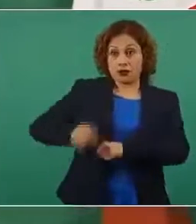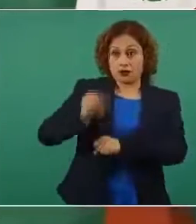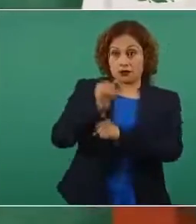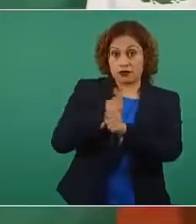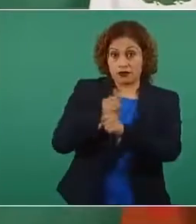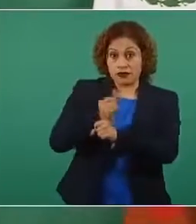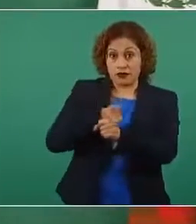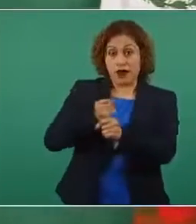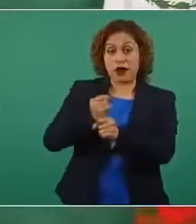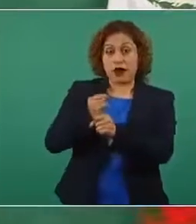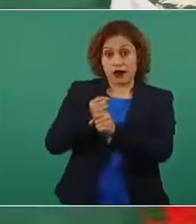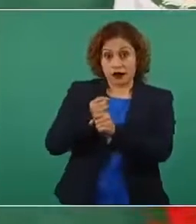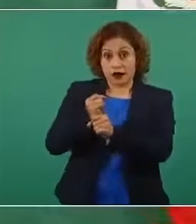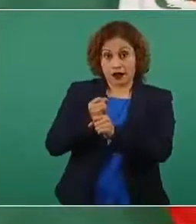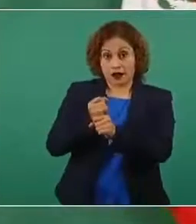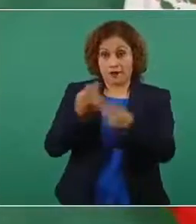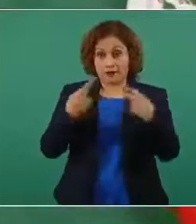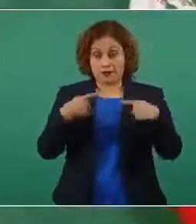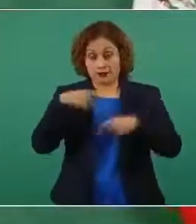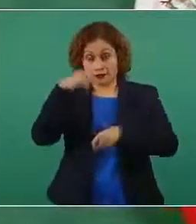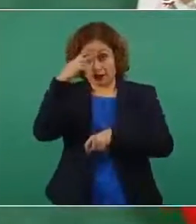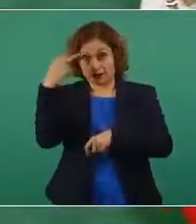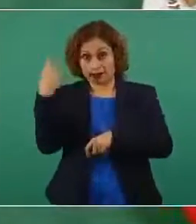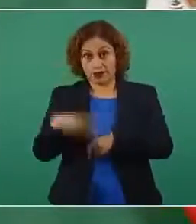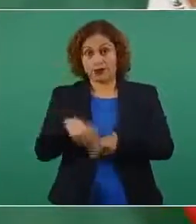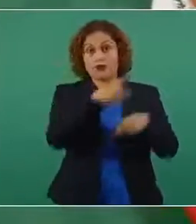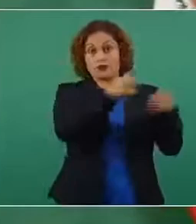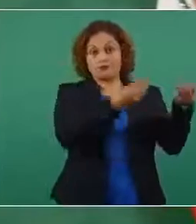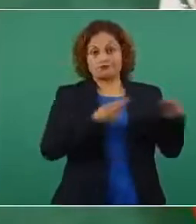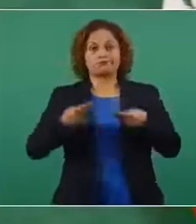porque no queremos